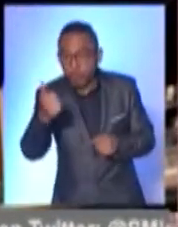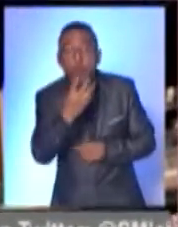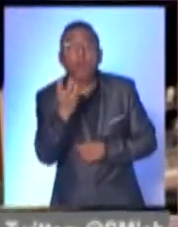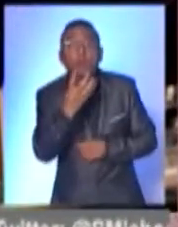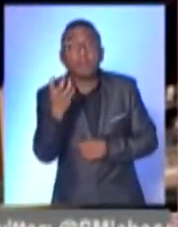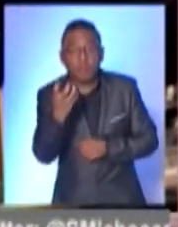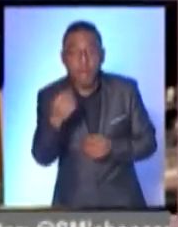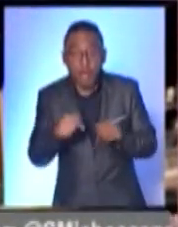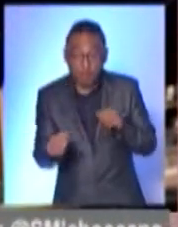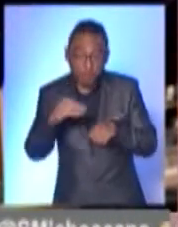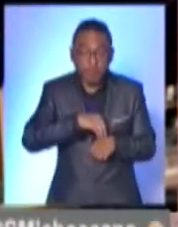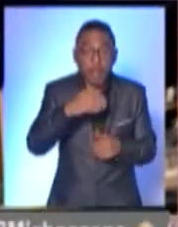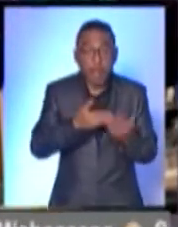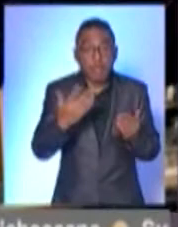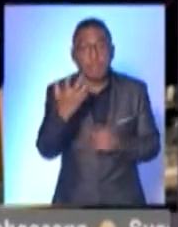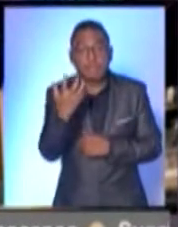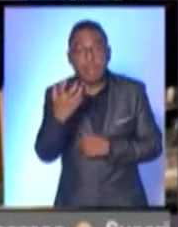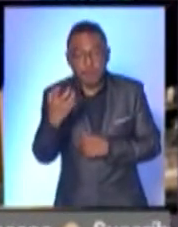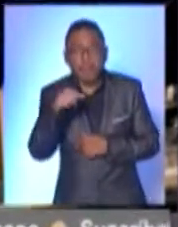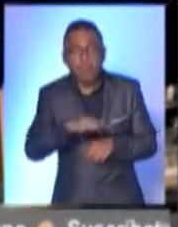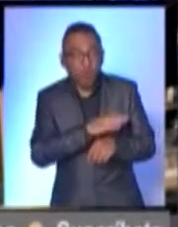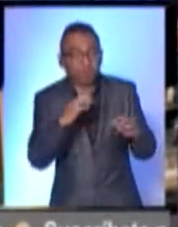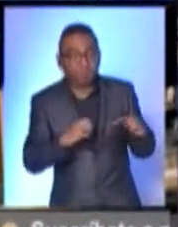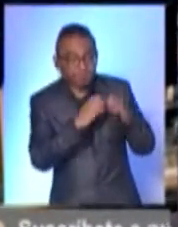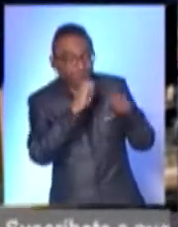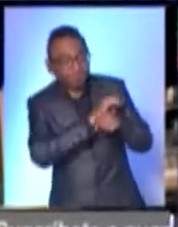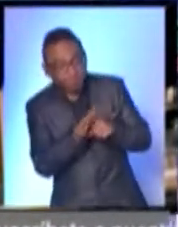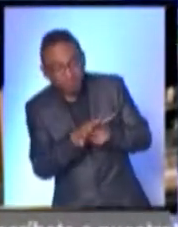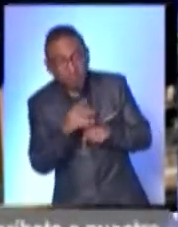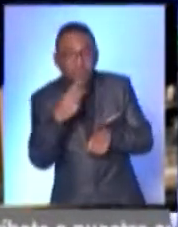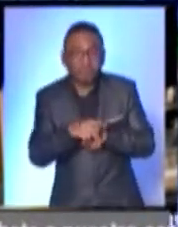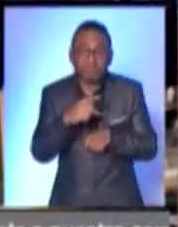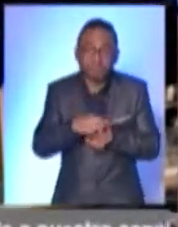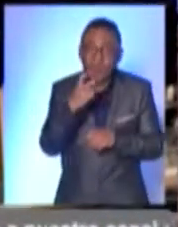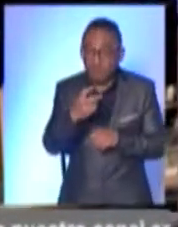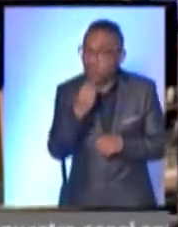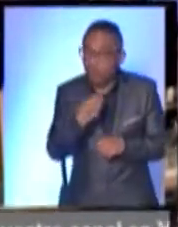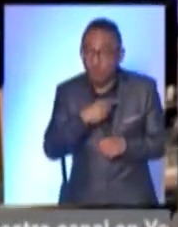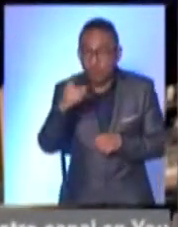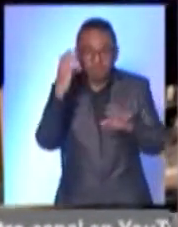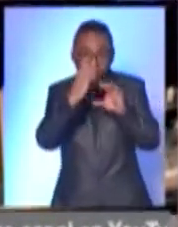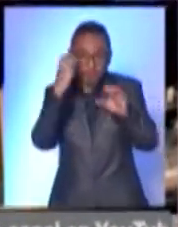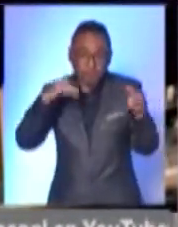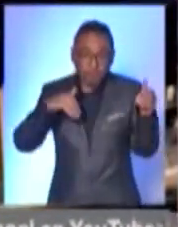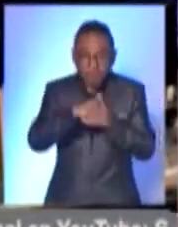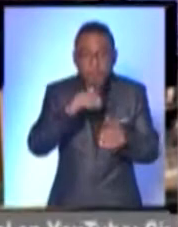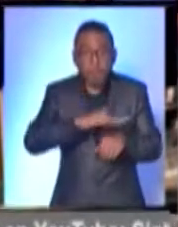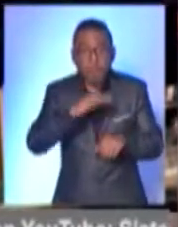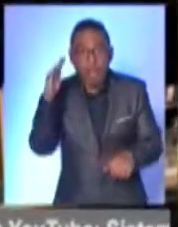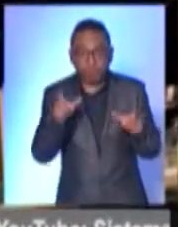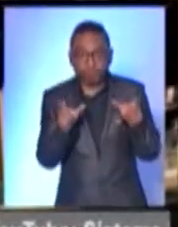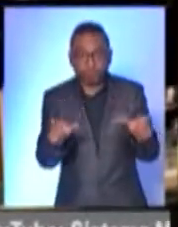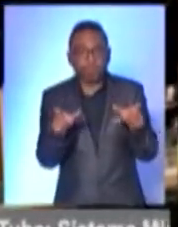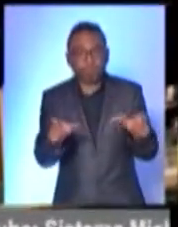La alta movilidad en medio de la crisis sanitaria es un factor de riesgo, por lo que la terminal reforzó las medidas de seguridad sanitaria.